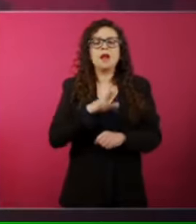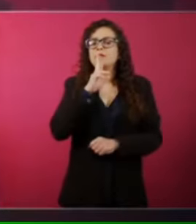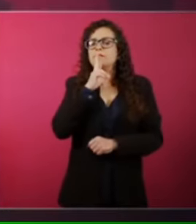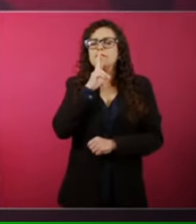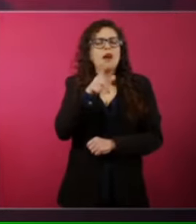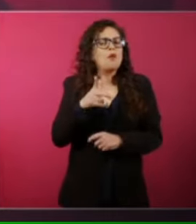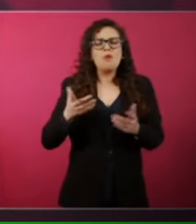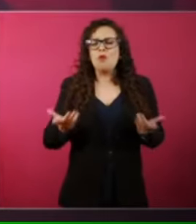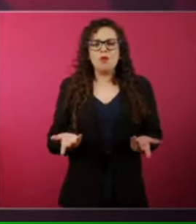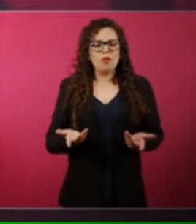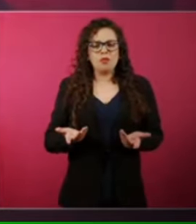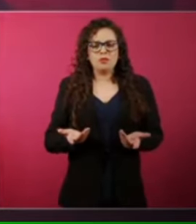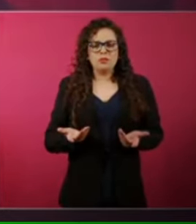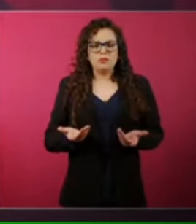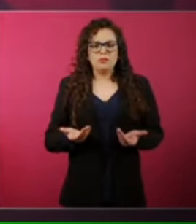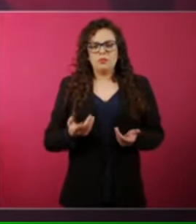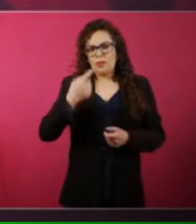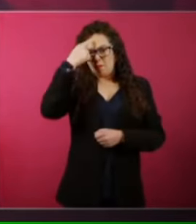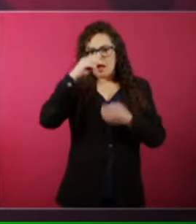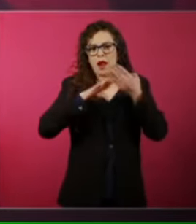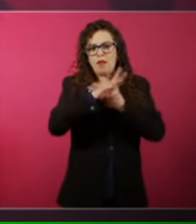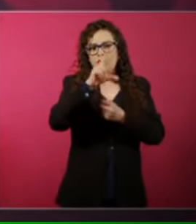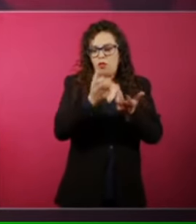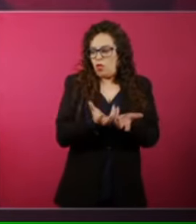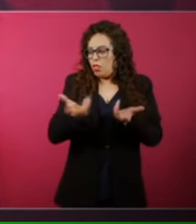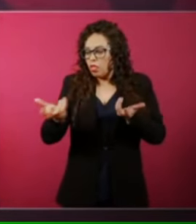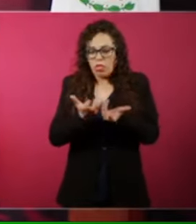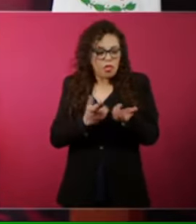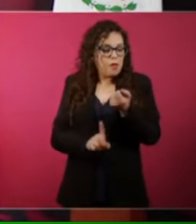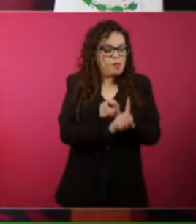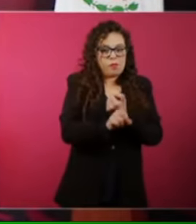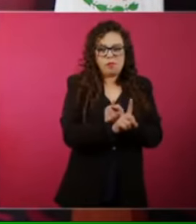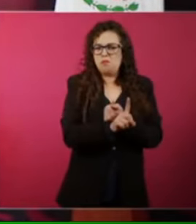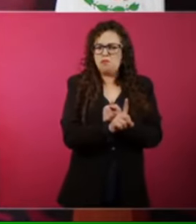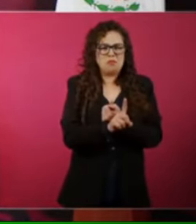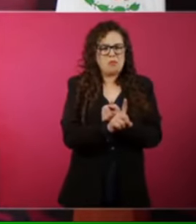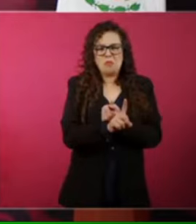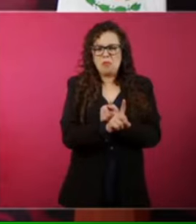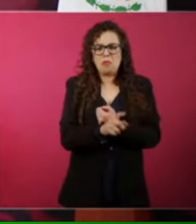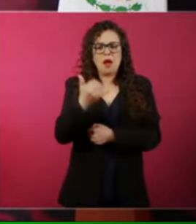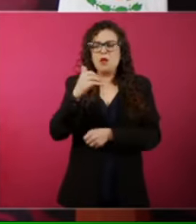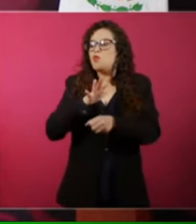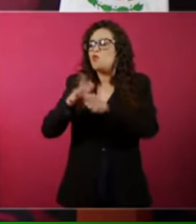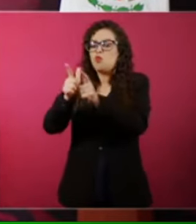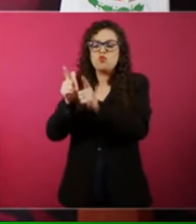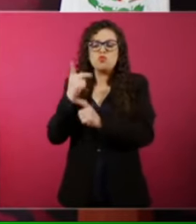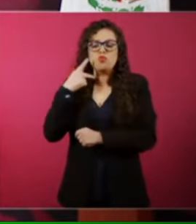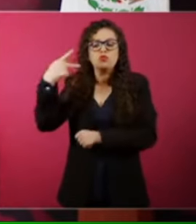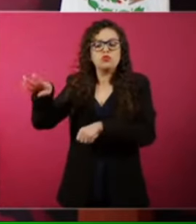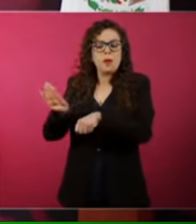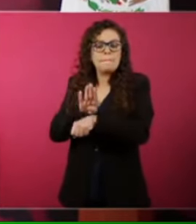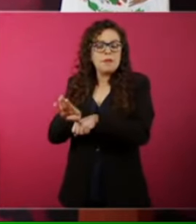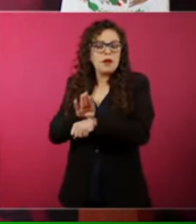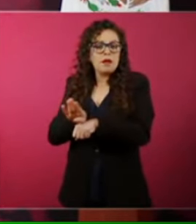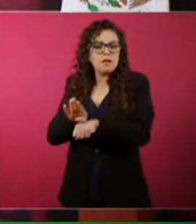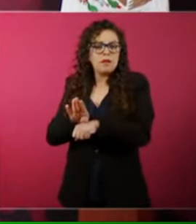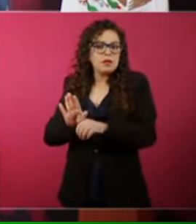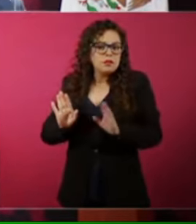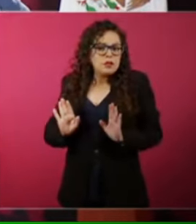unidad claro que a los adversarios de cualquier partido lo que les conviene pues es que haya